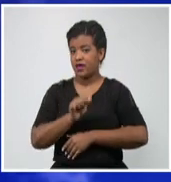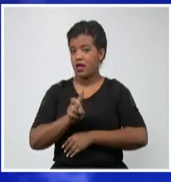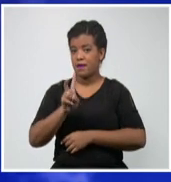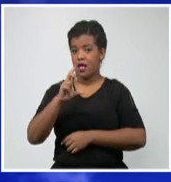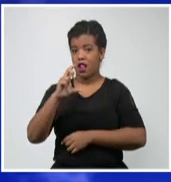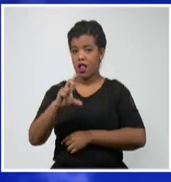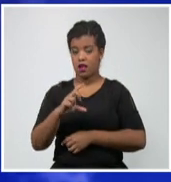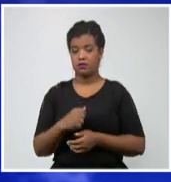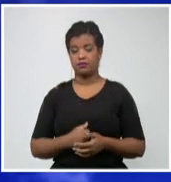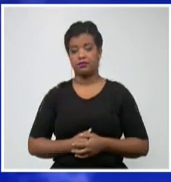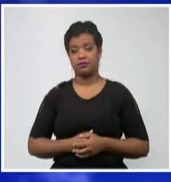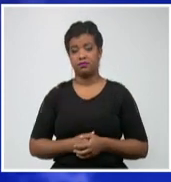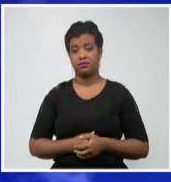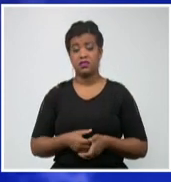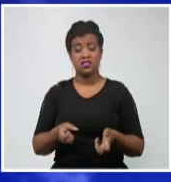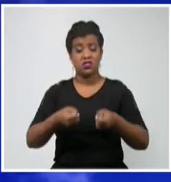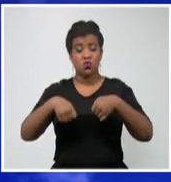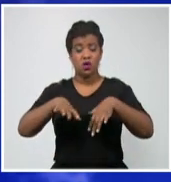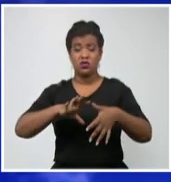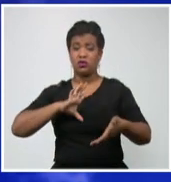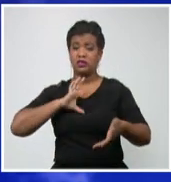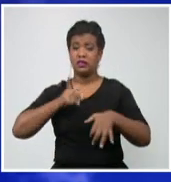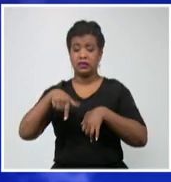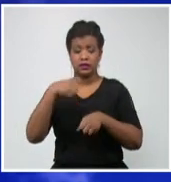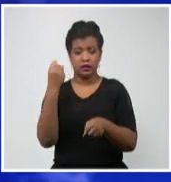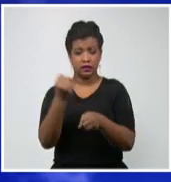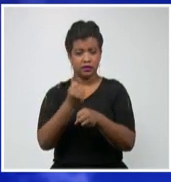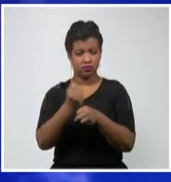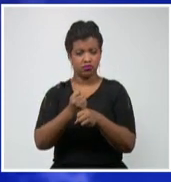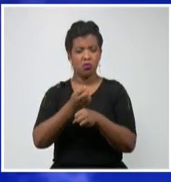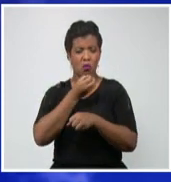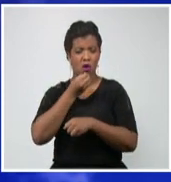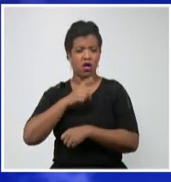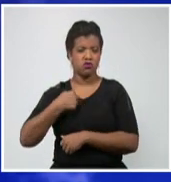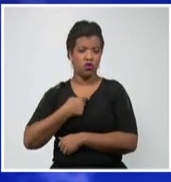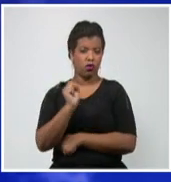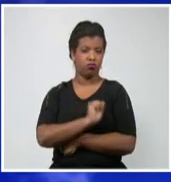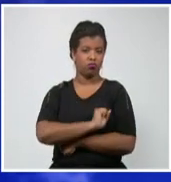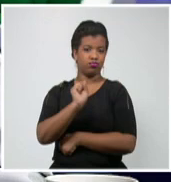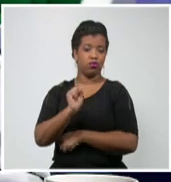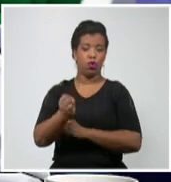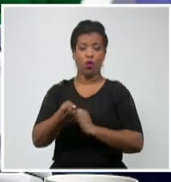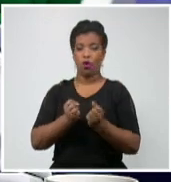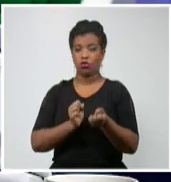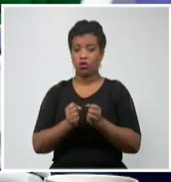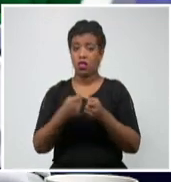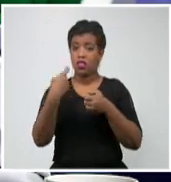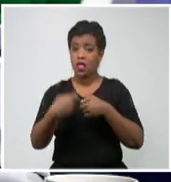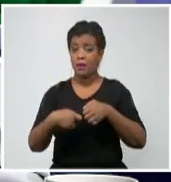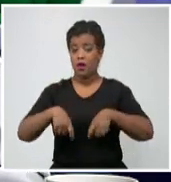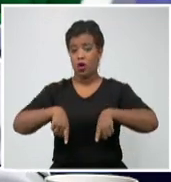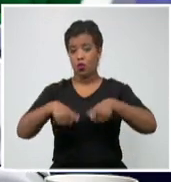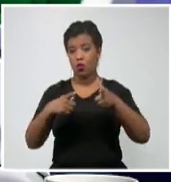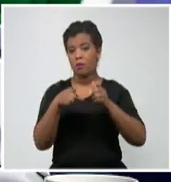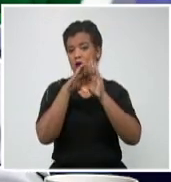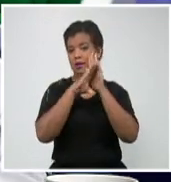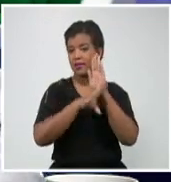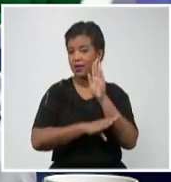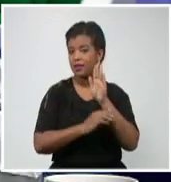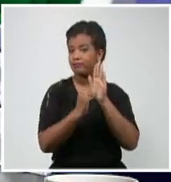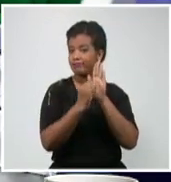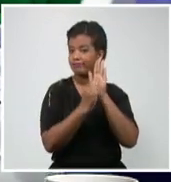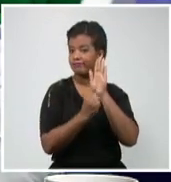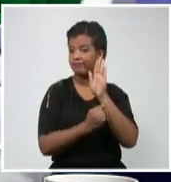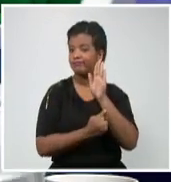cual se trabaja, que vamos a lograr el control con el cumplimiento y con las medidas que se están adoptando,